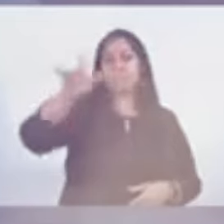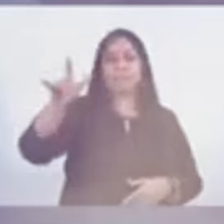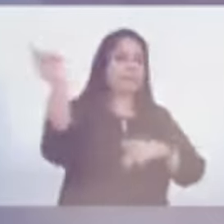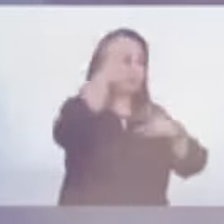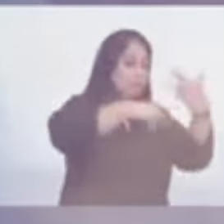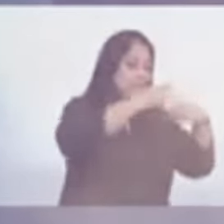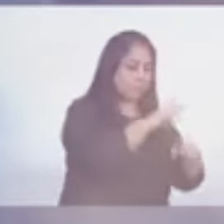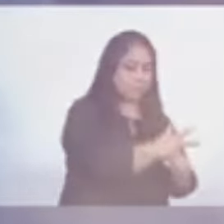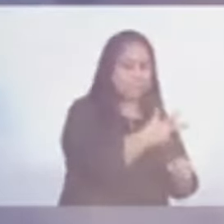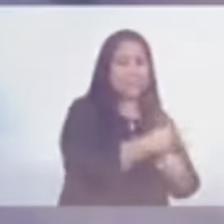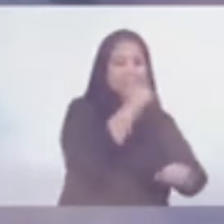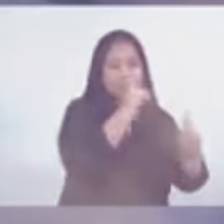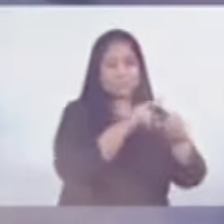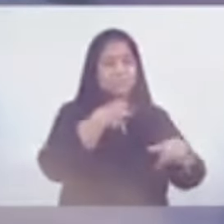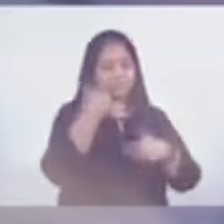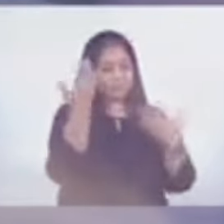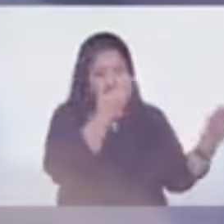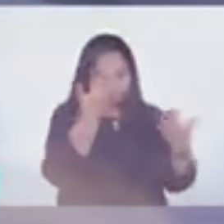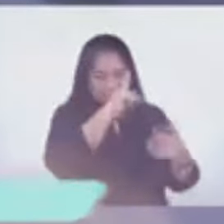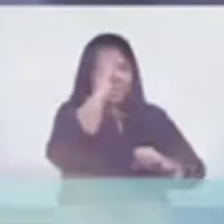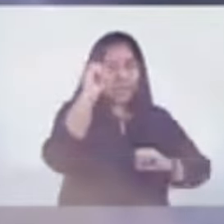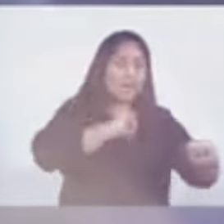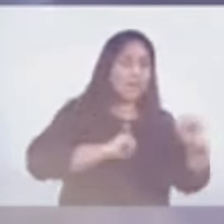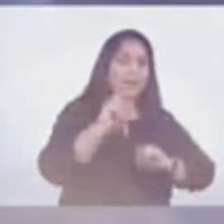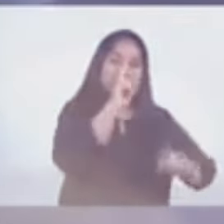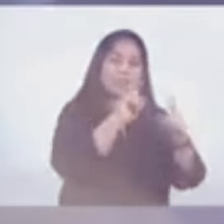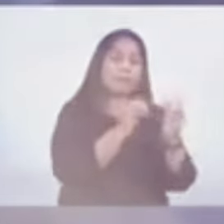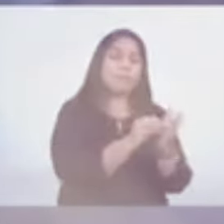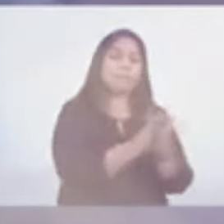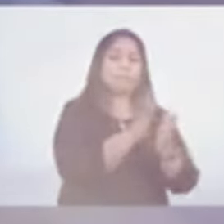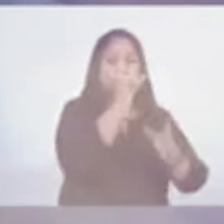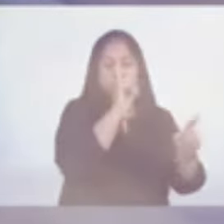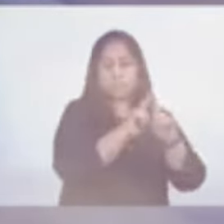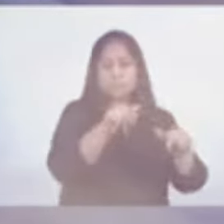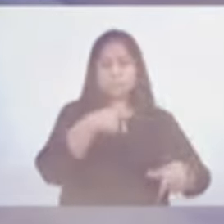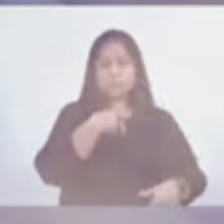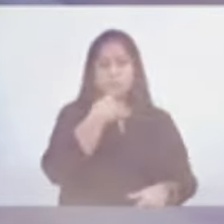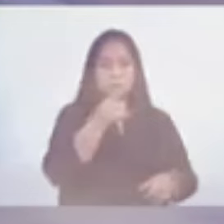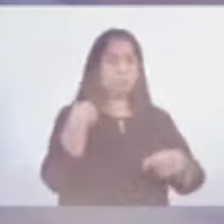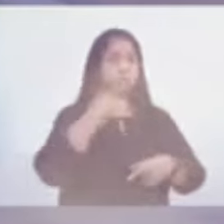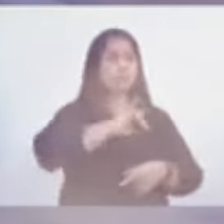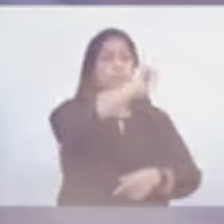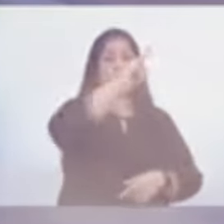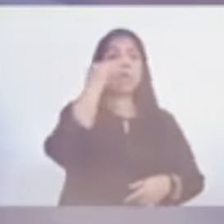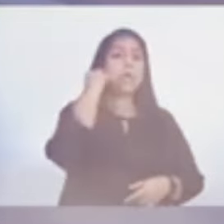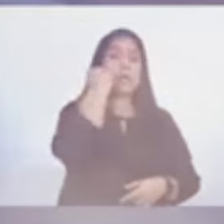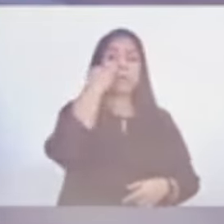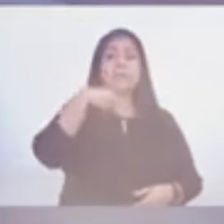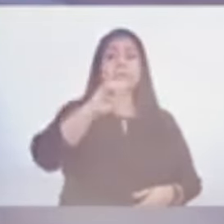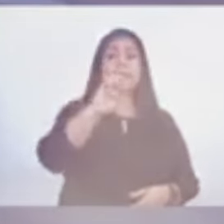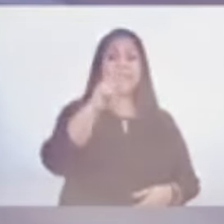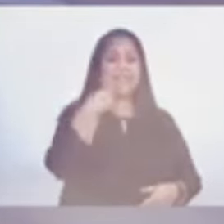Después estuve trabajando, me estuve contratado, fui a trabajar a Ginebra, fuimos con mi esposa,